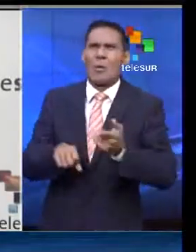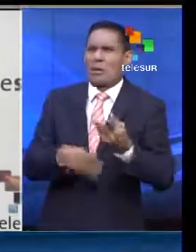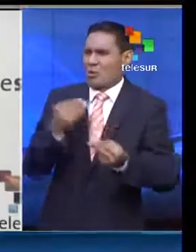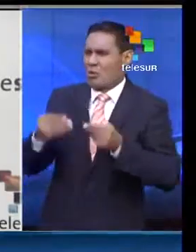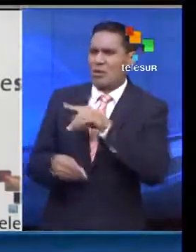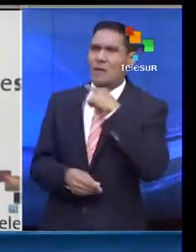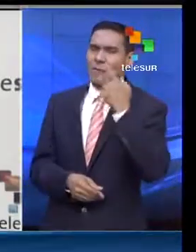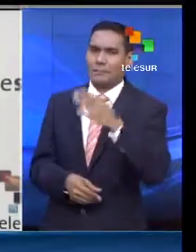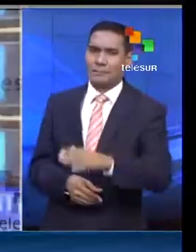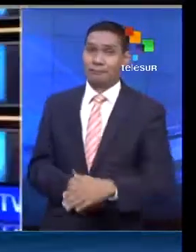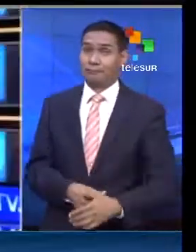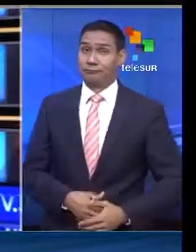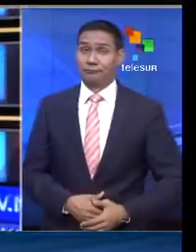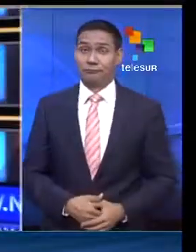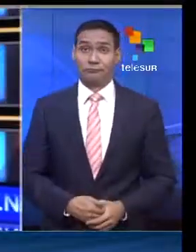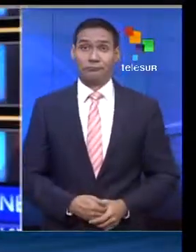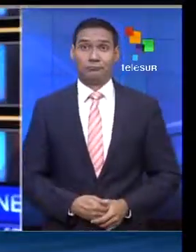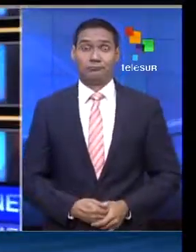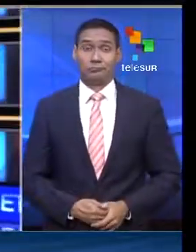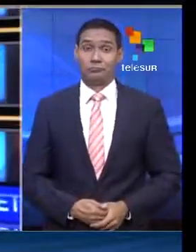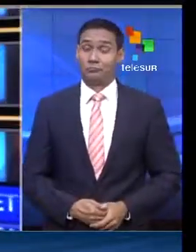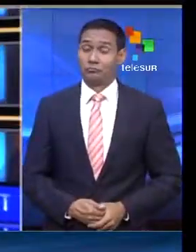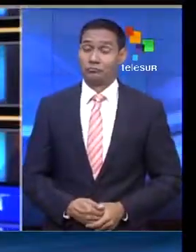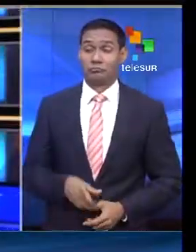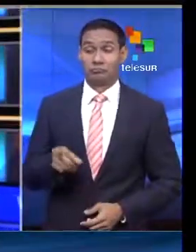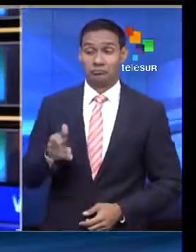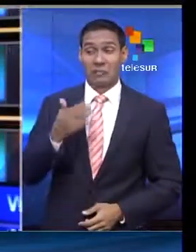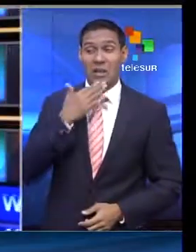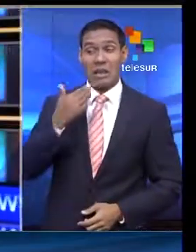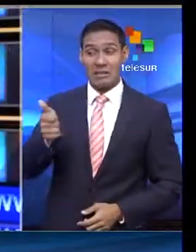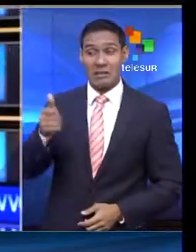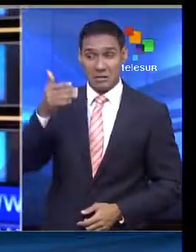denuncia de Nisman. Muchísimas gracias Marina Pañuti desde Argentina.